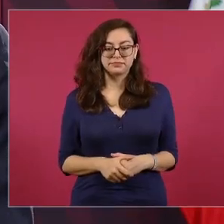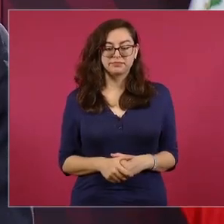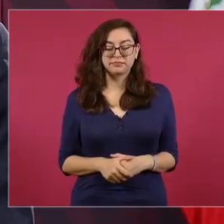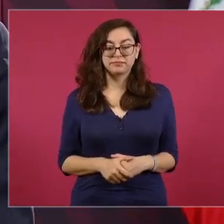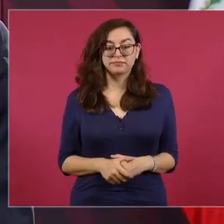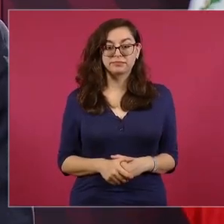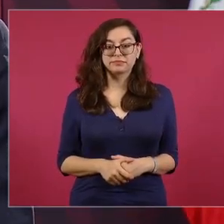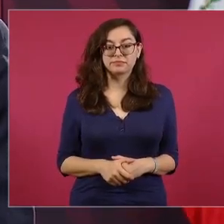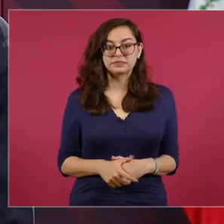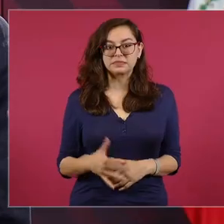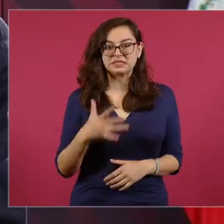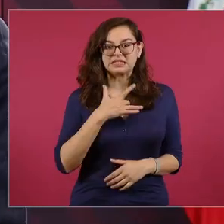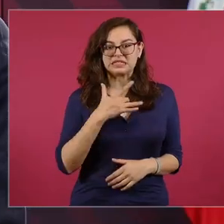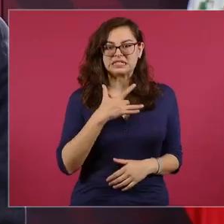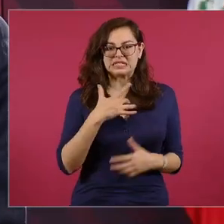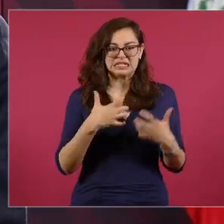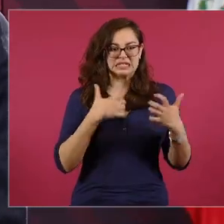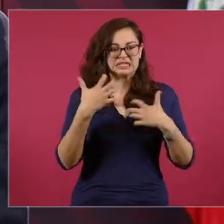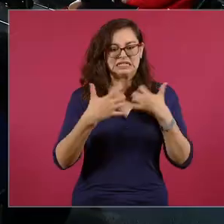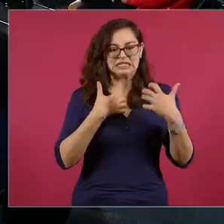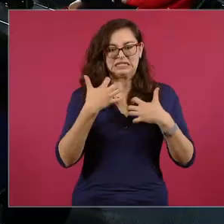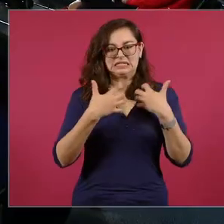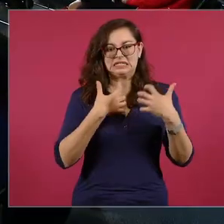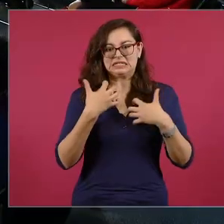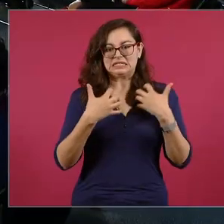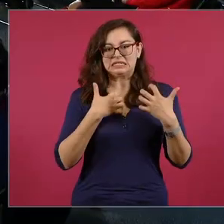el corazón caliente y la cabeza fría,